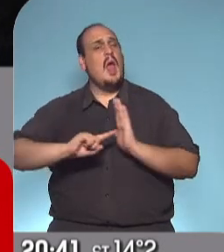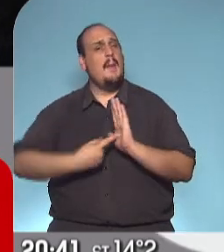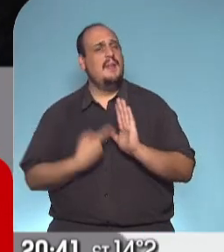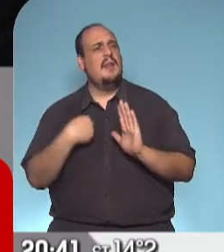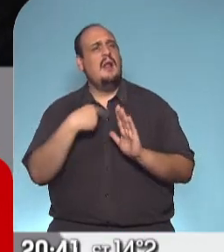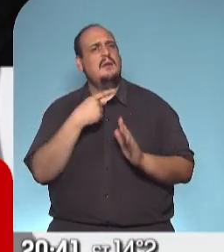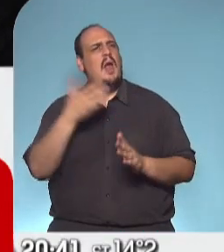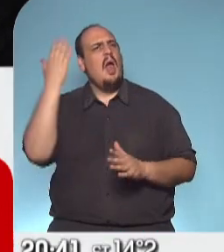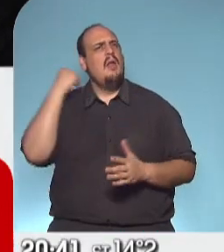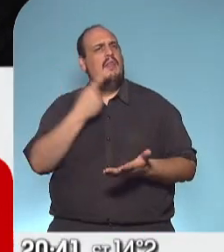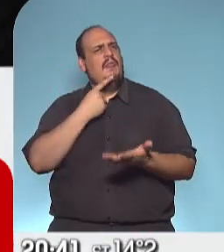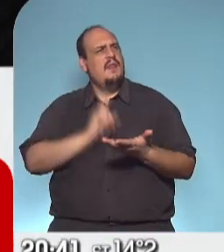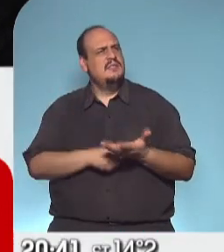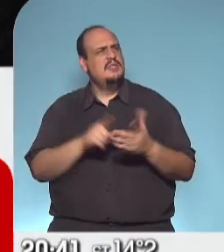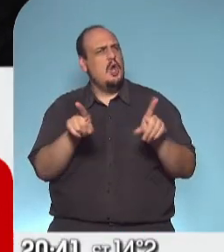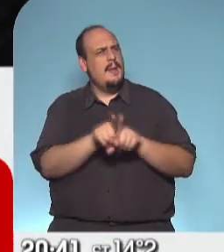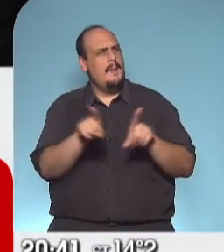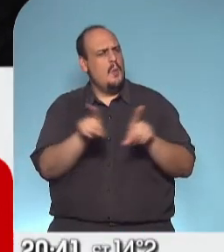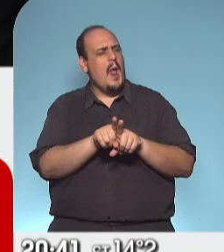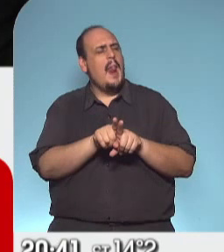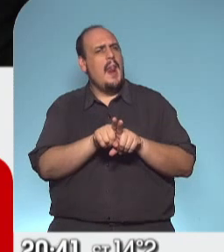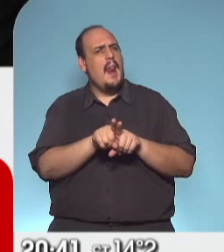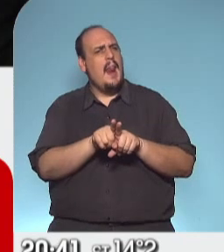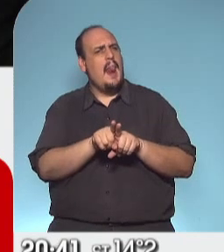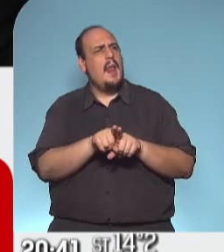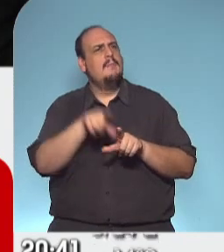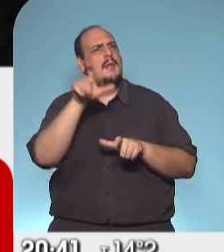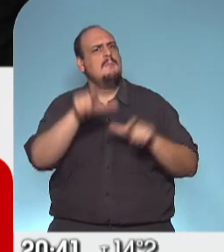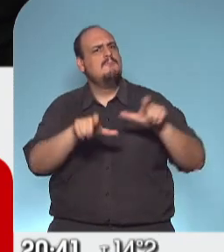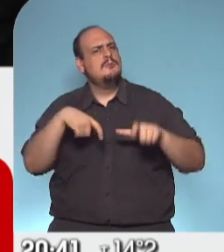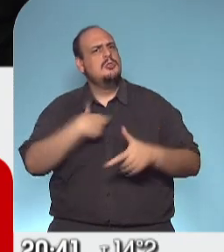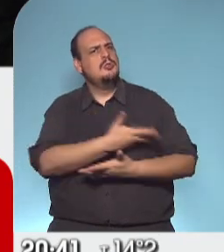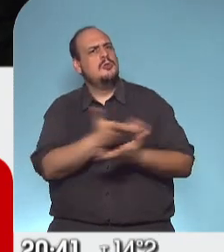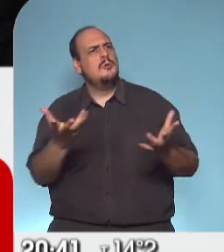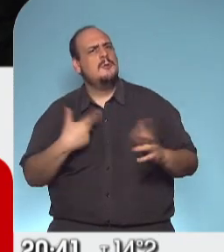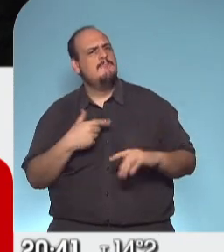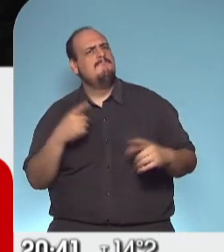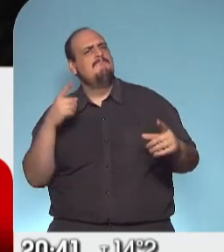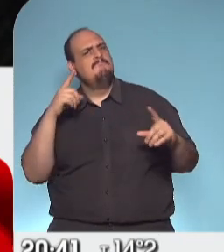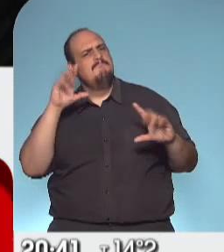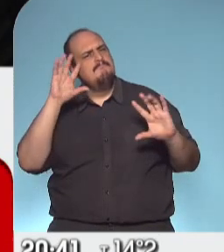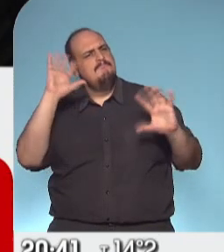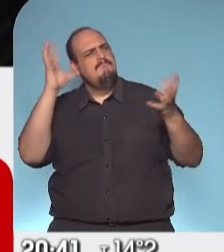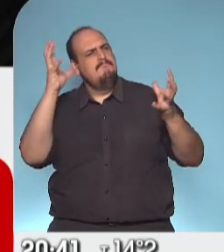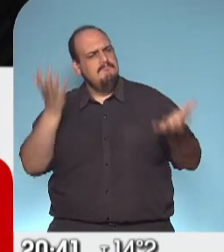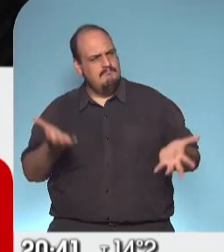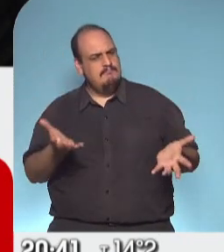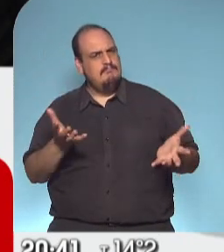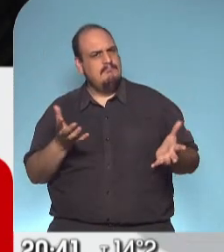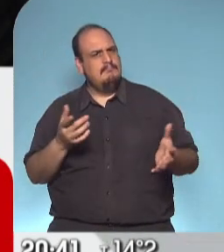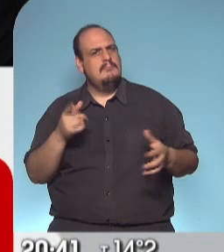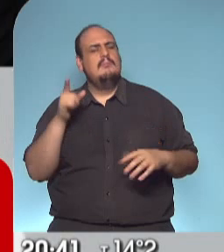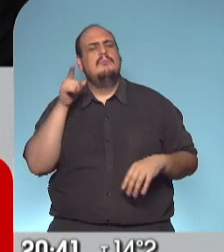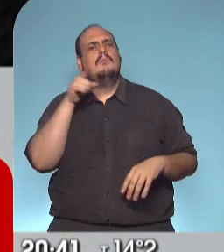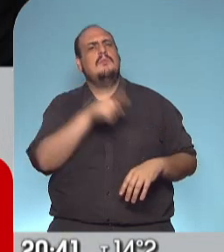medida así al principio de la cuarentena y fue recibida con un tanto de polémica, ¿no?, por la sociedad. ¿Cree que el